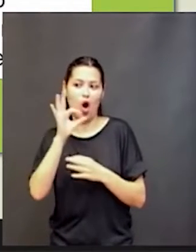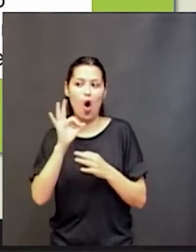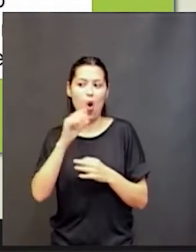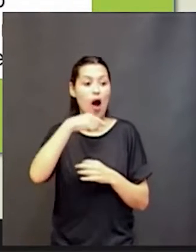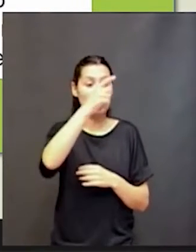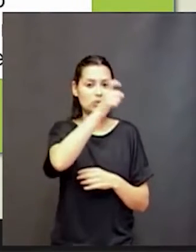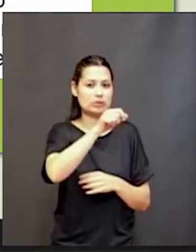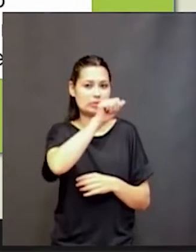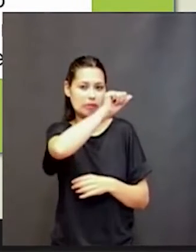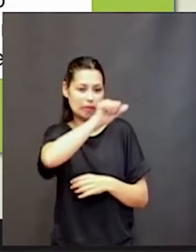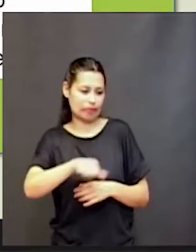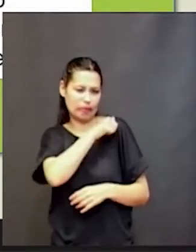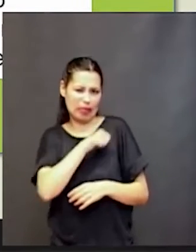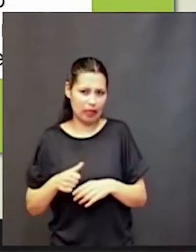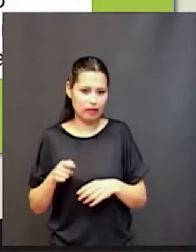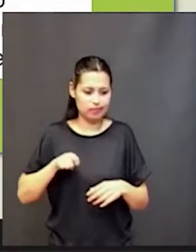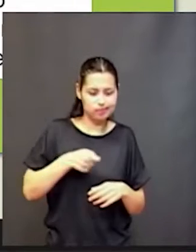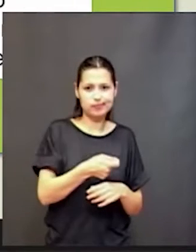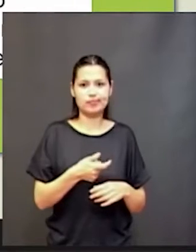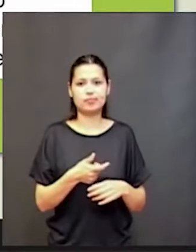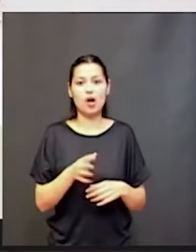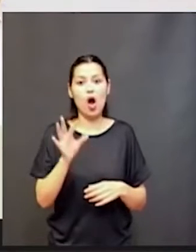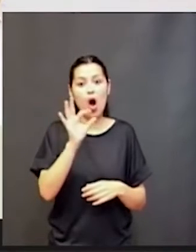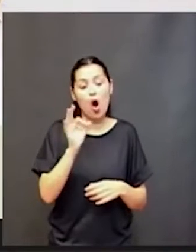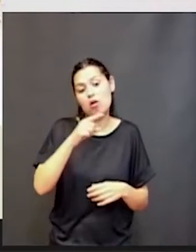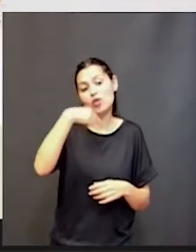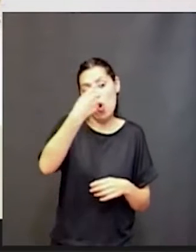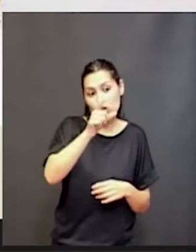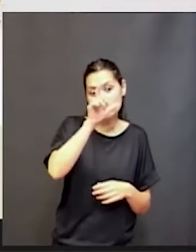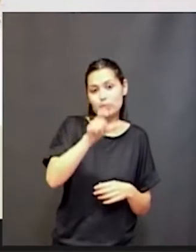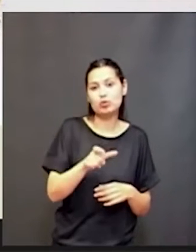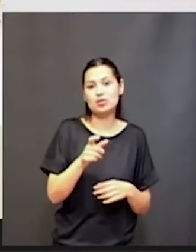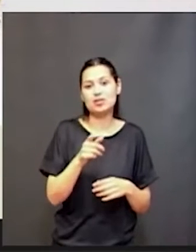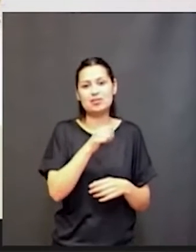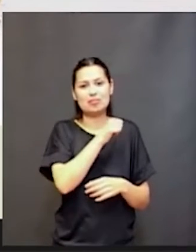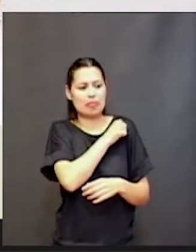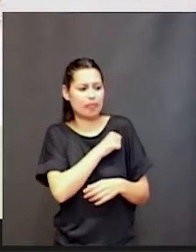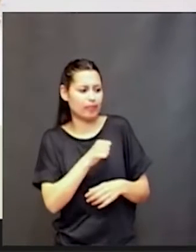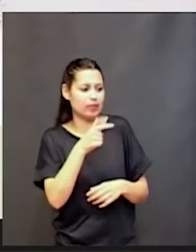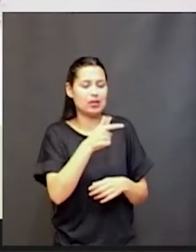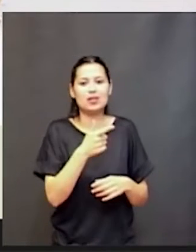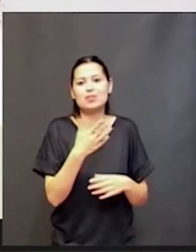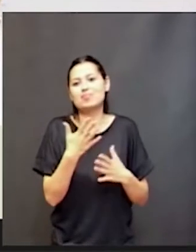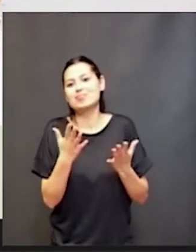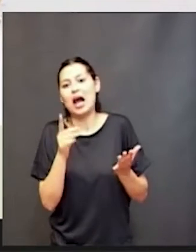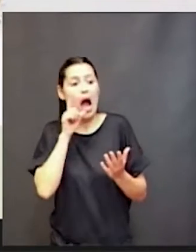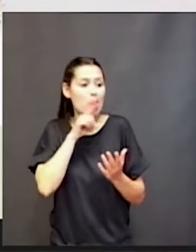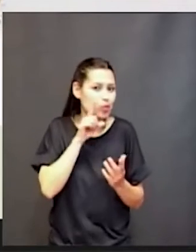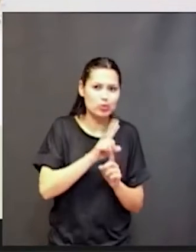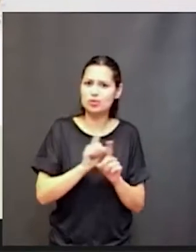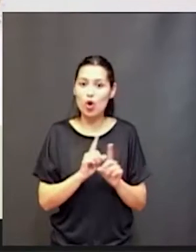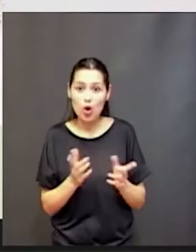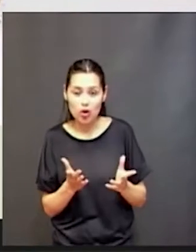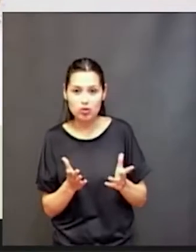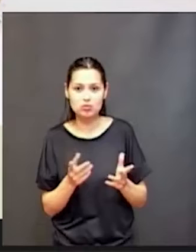la persona que lo hace sin querer, realmente es maravilloso y los descubrimientos hacen que entendamos que nuestros